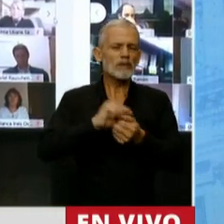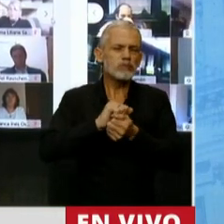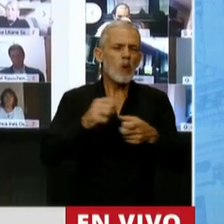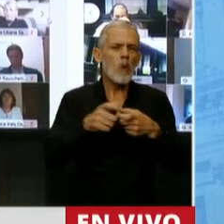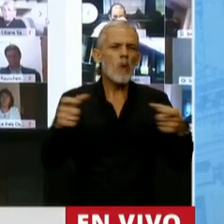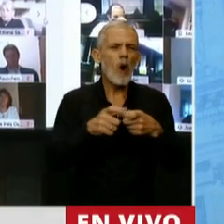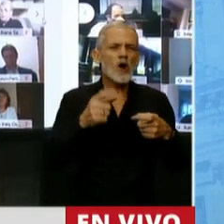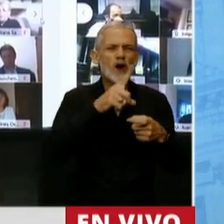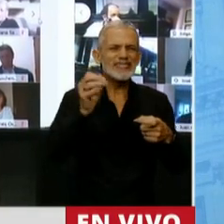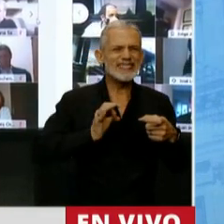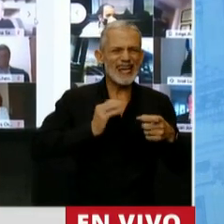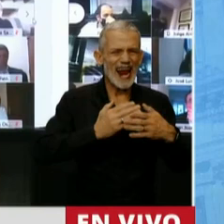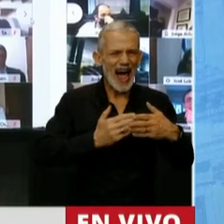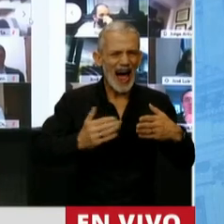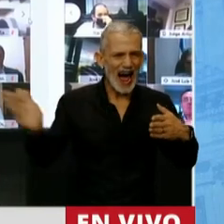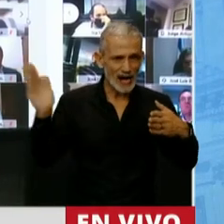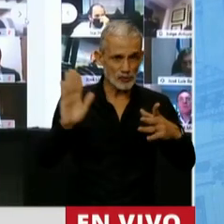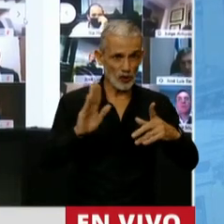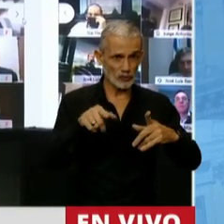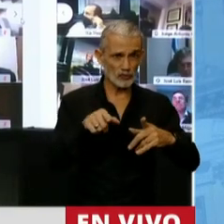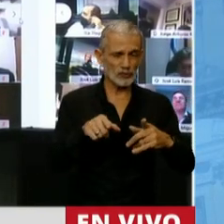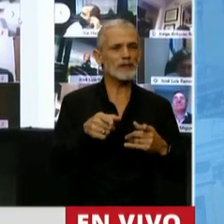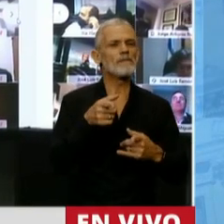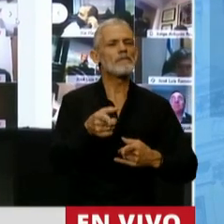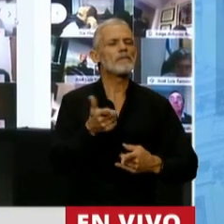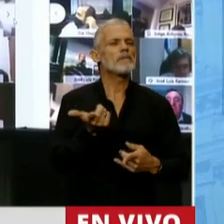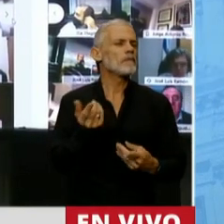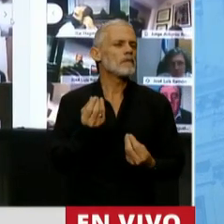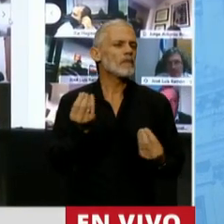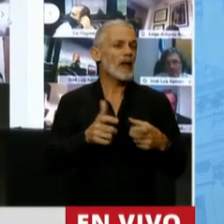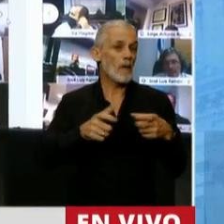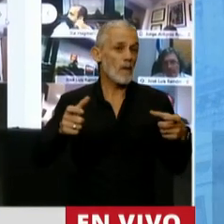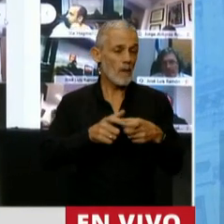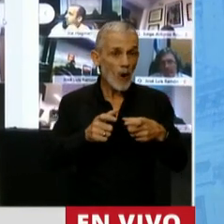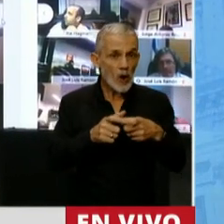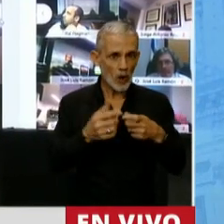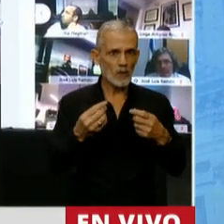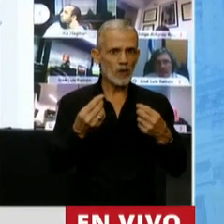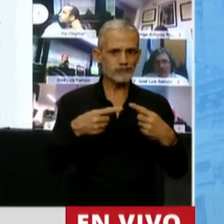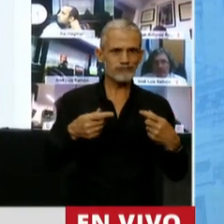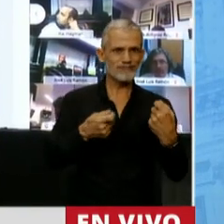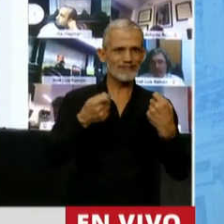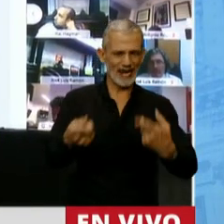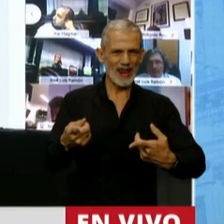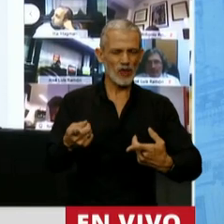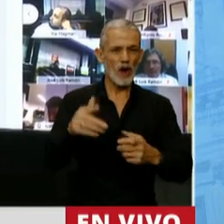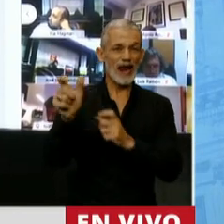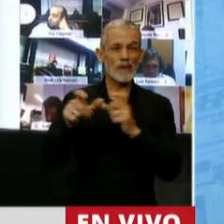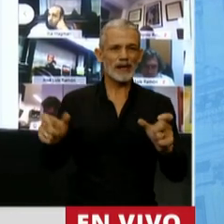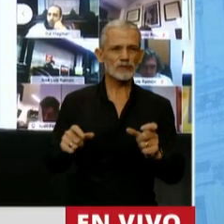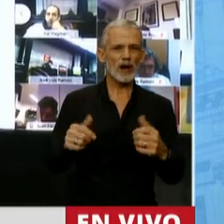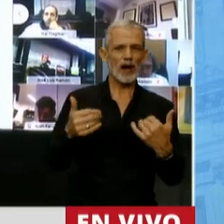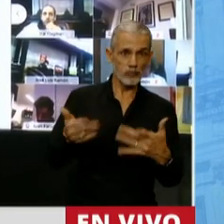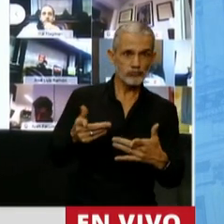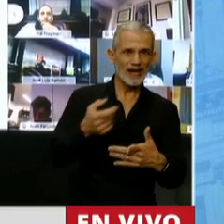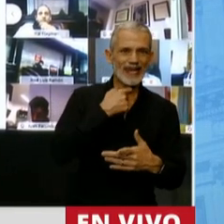bono a 100 años, que fue utilizado como los elementos que se le dio a quienes se le ofrecía